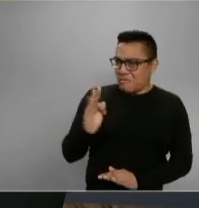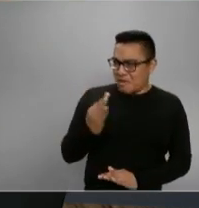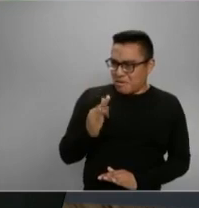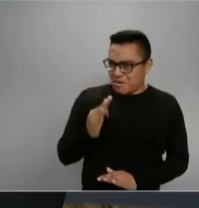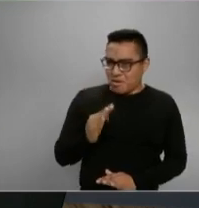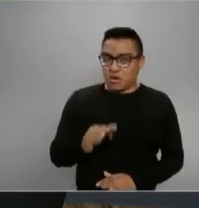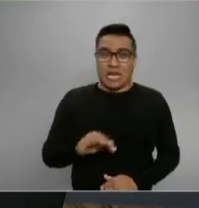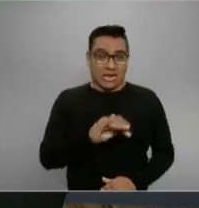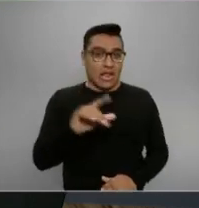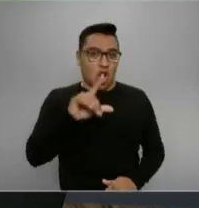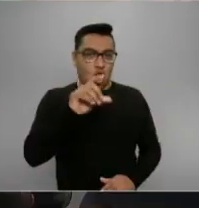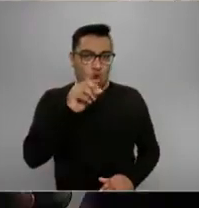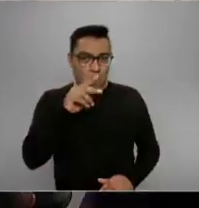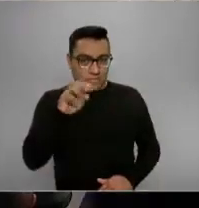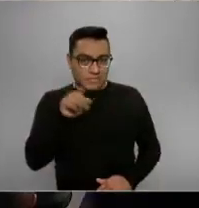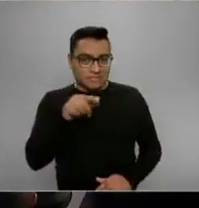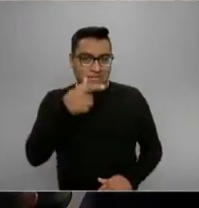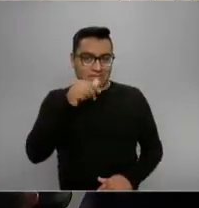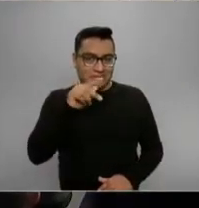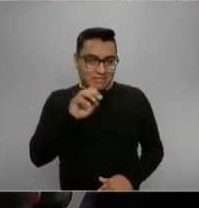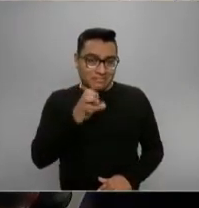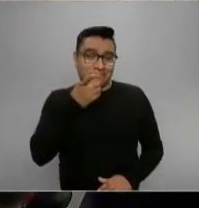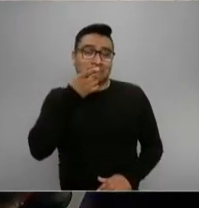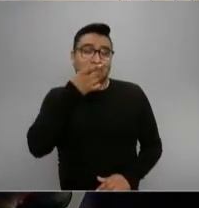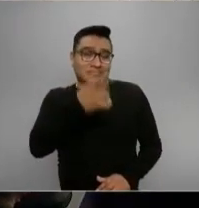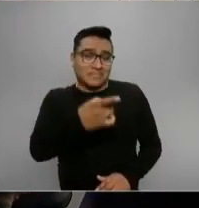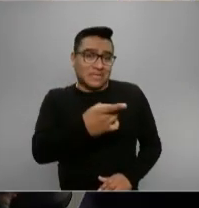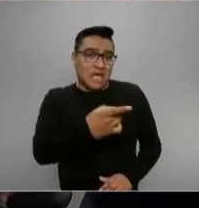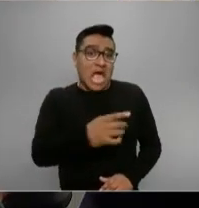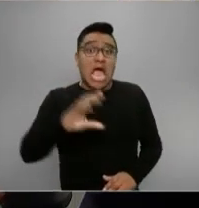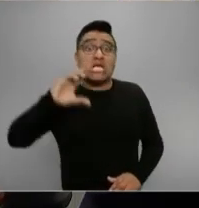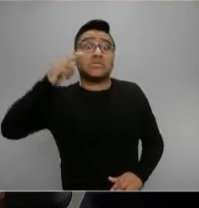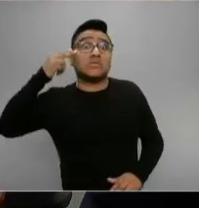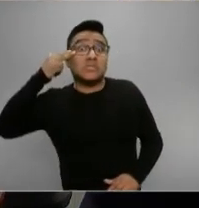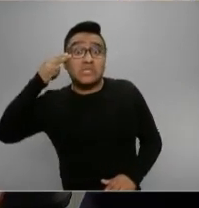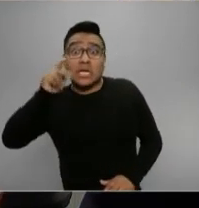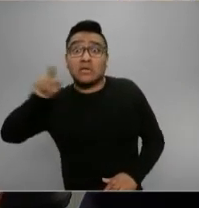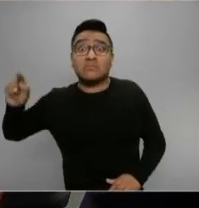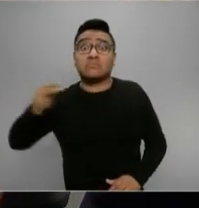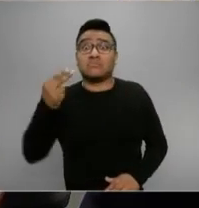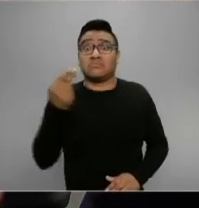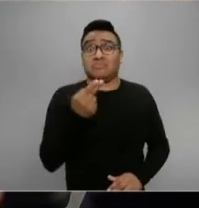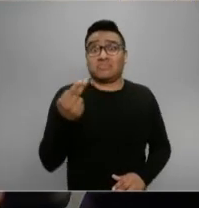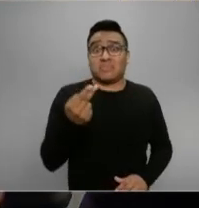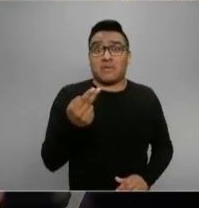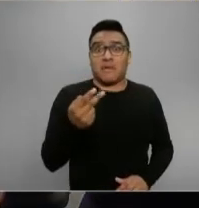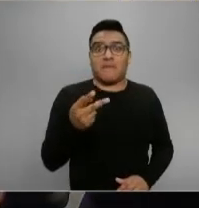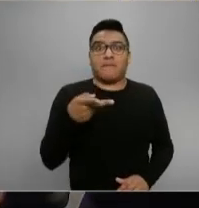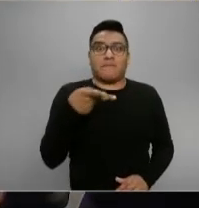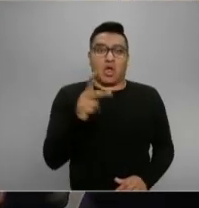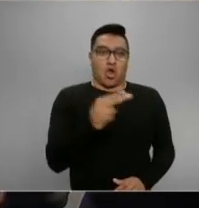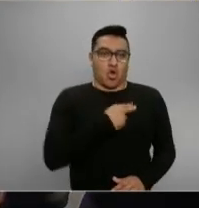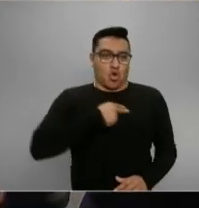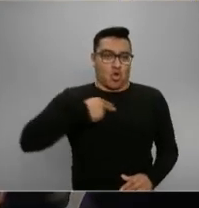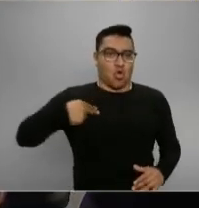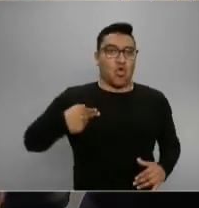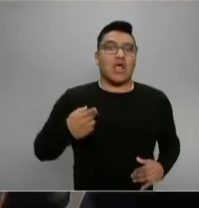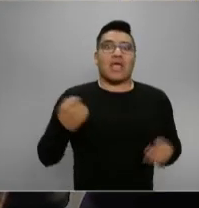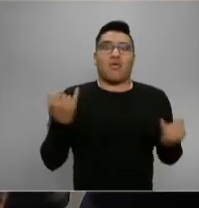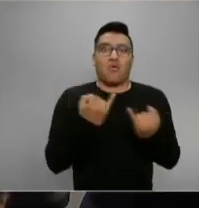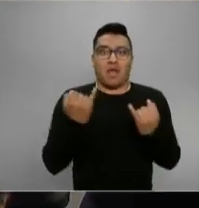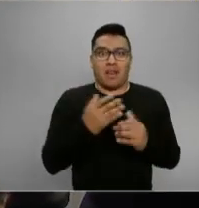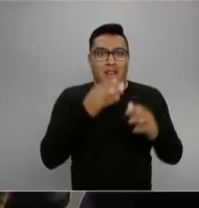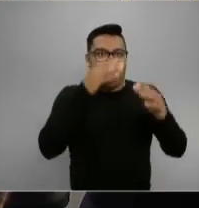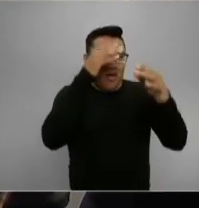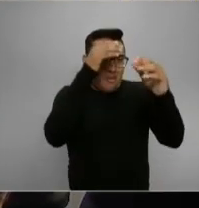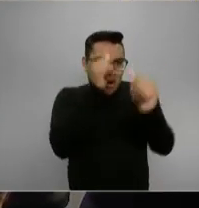dice López-Gatell, China tenía la necesidad. Pues, nosotros también, de acuerdo con las proyecciones que el propio